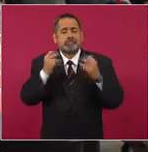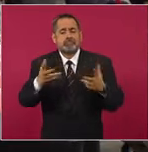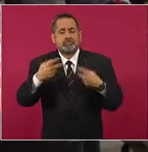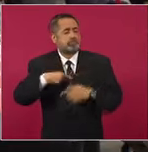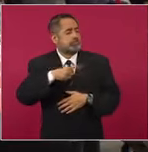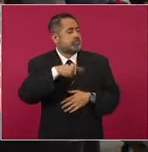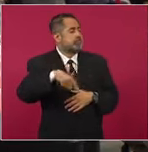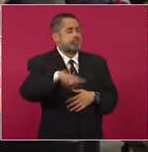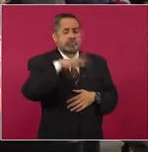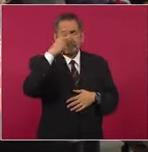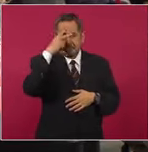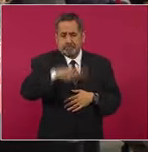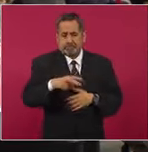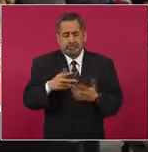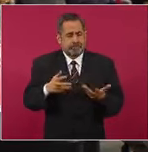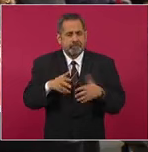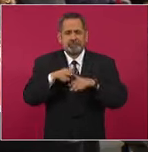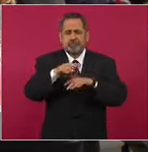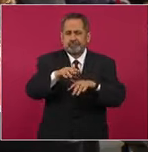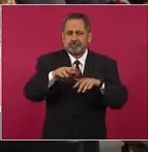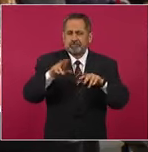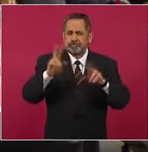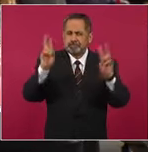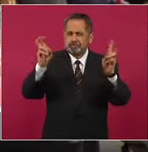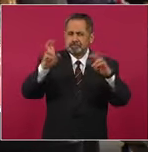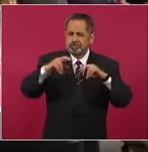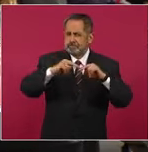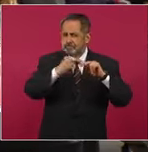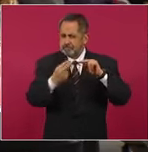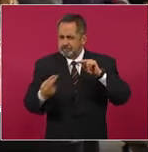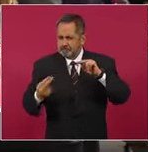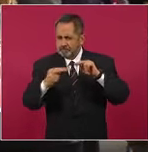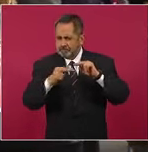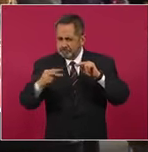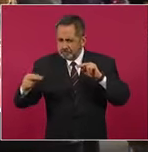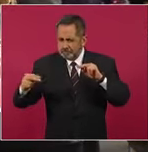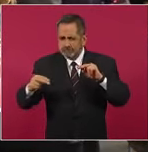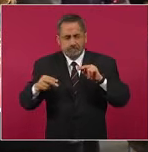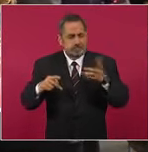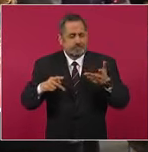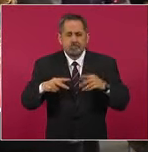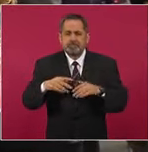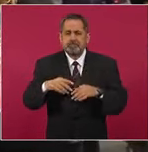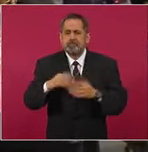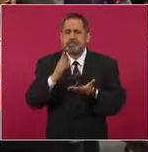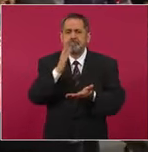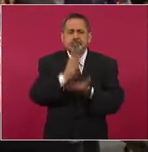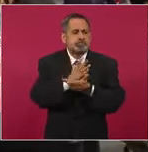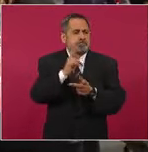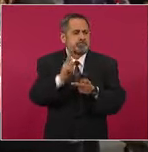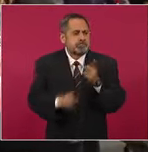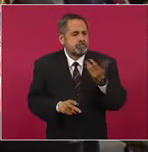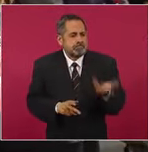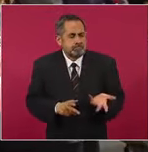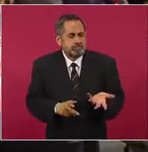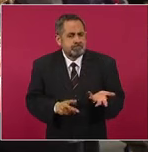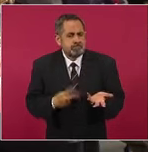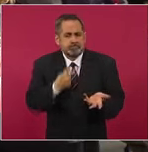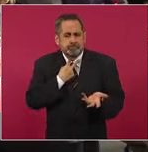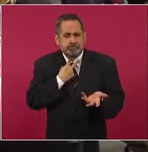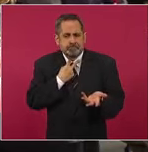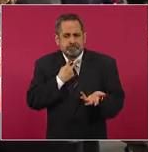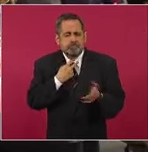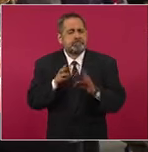en el mundo acuático, particularmente, pues sigue todo entrampado. Kirill Todorov, a pesar de que